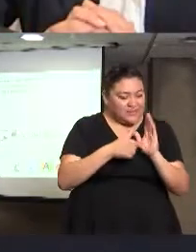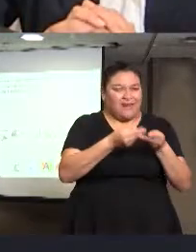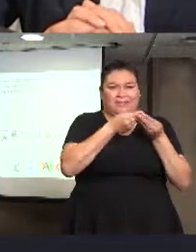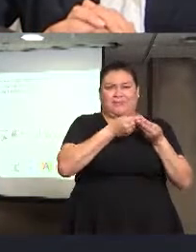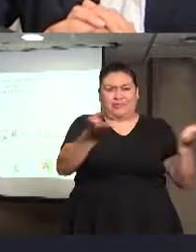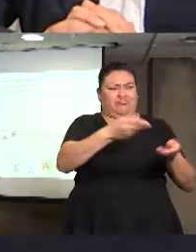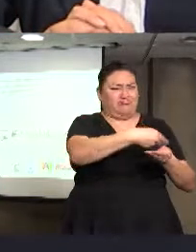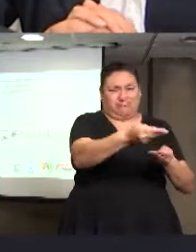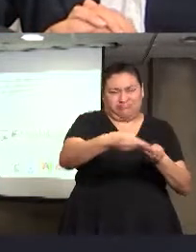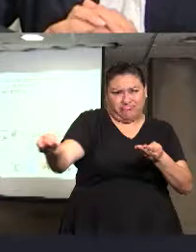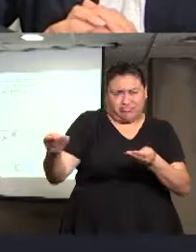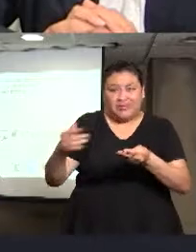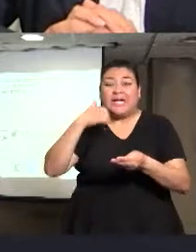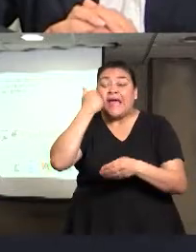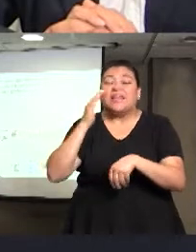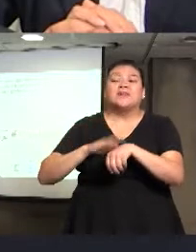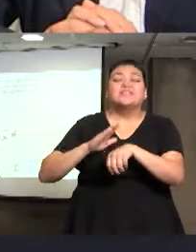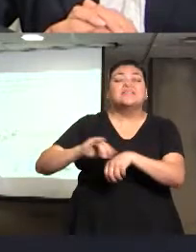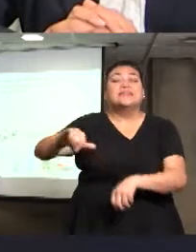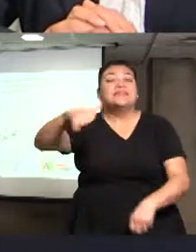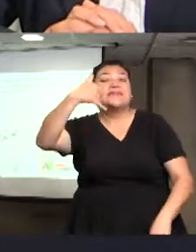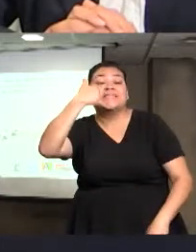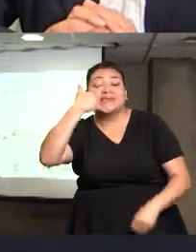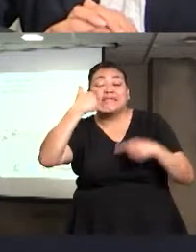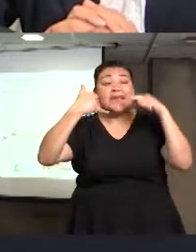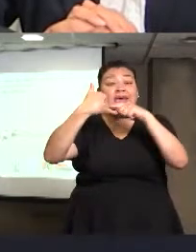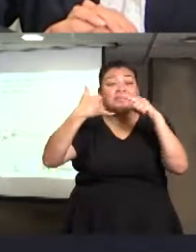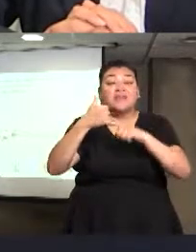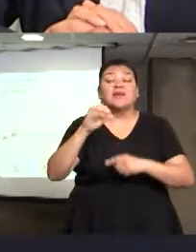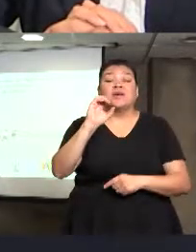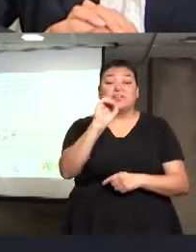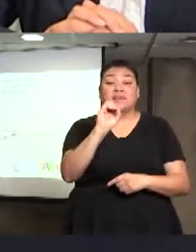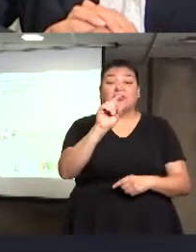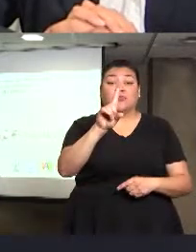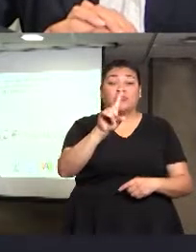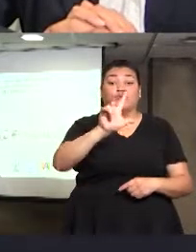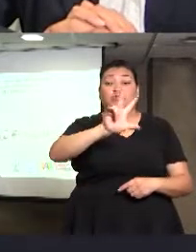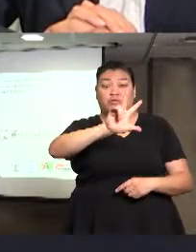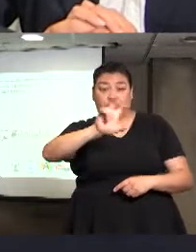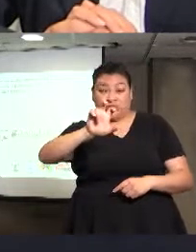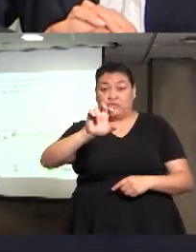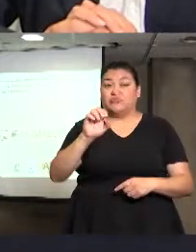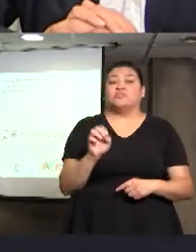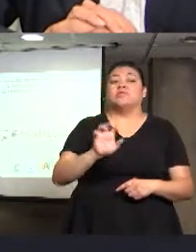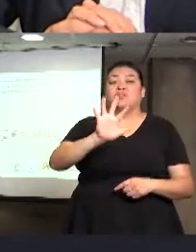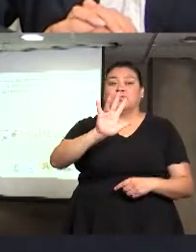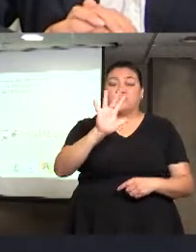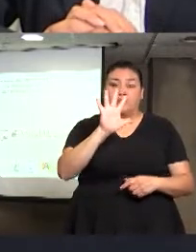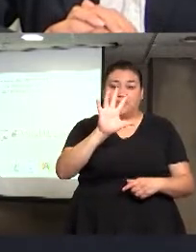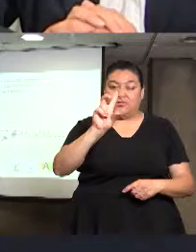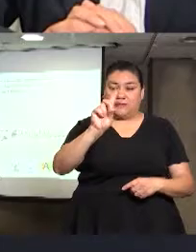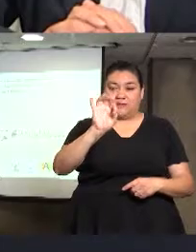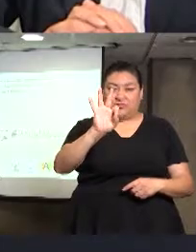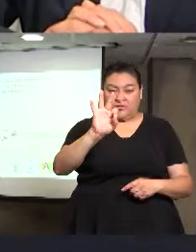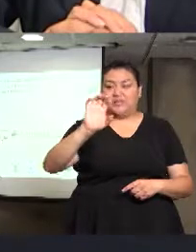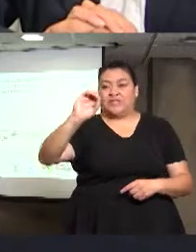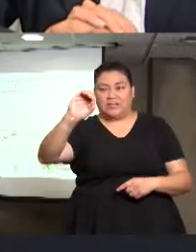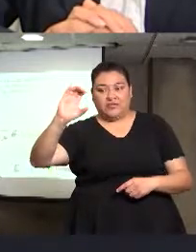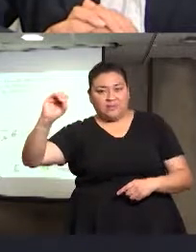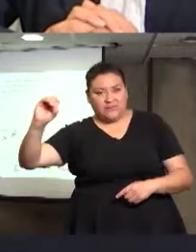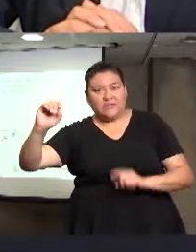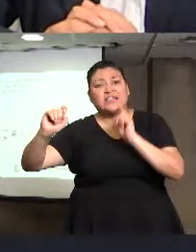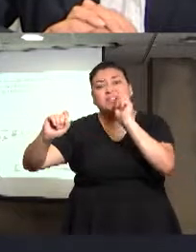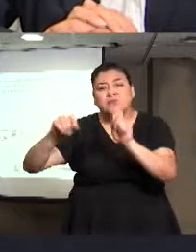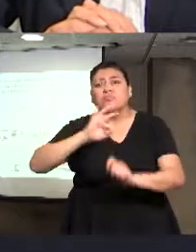promueva la línea, el 018553300, la línea nacional contra la trata de personas, en esta pueden denunciar, pedir